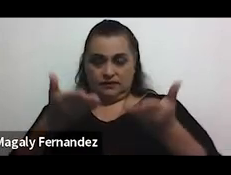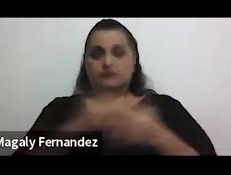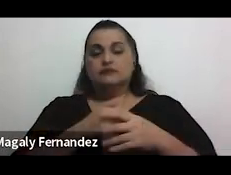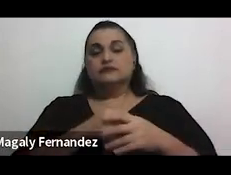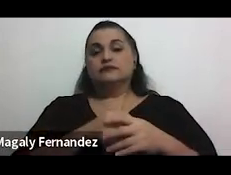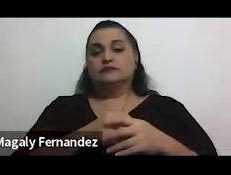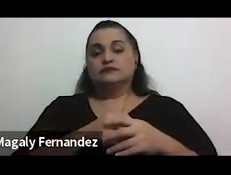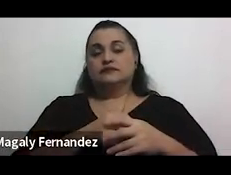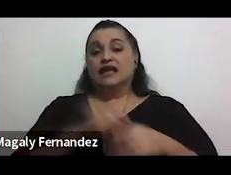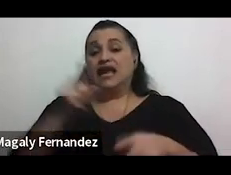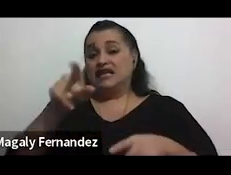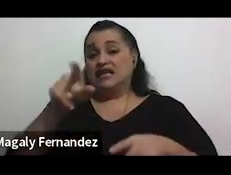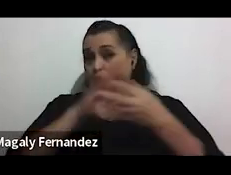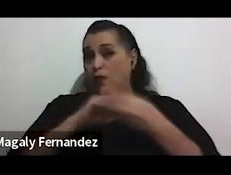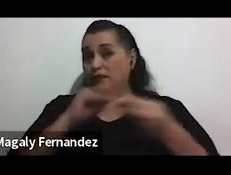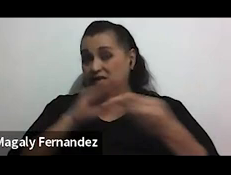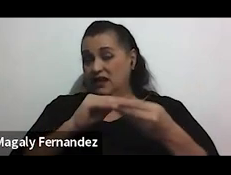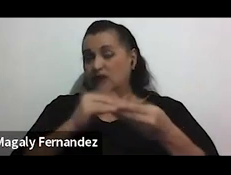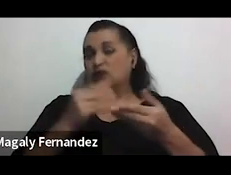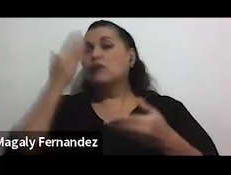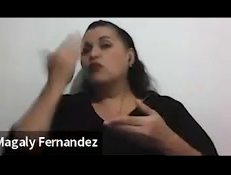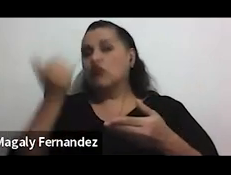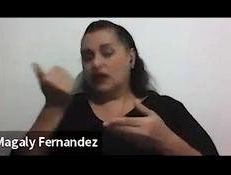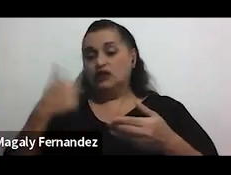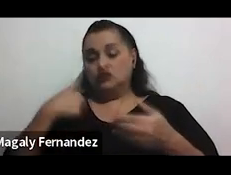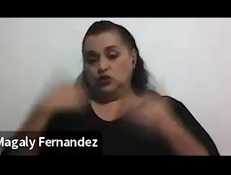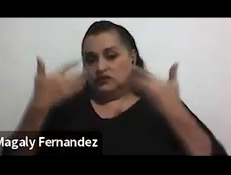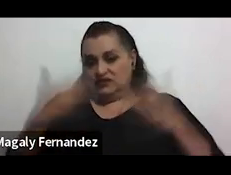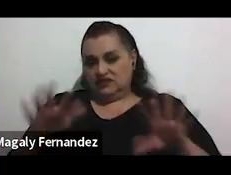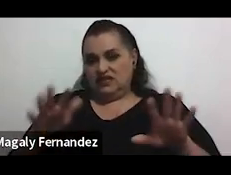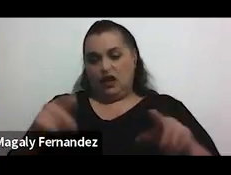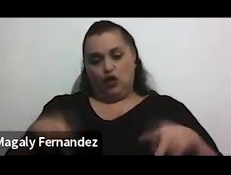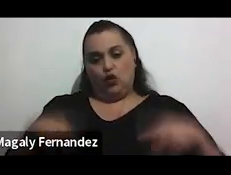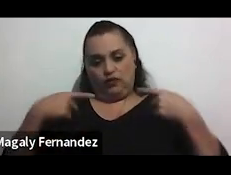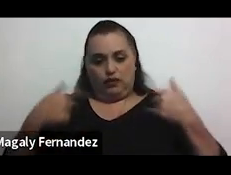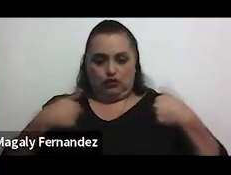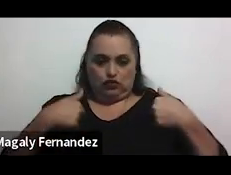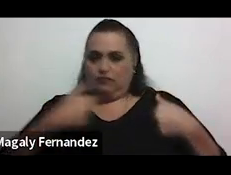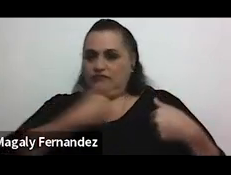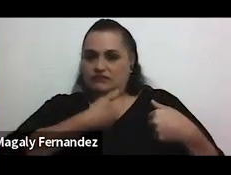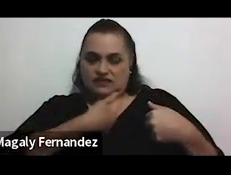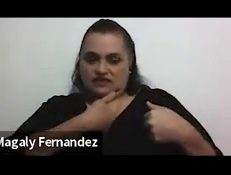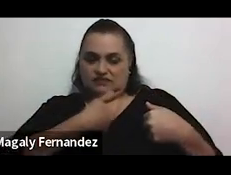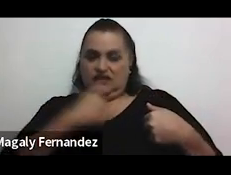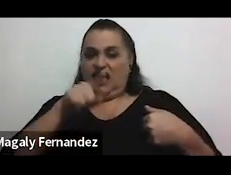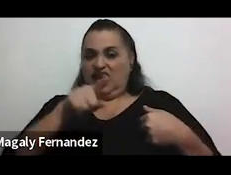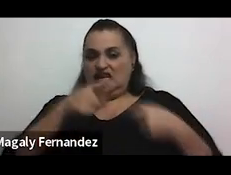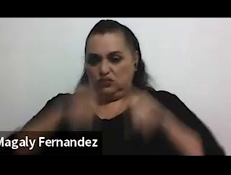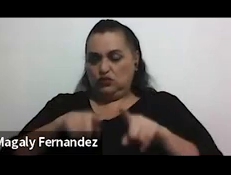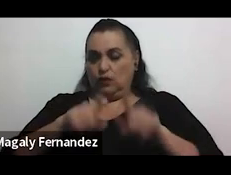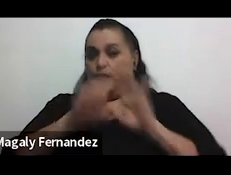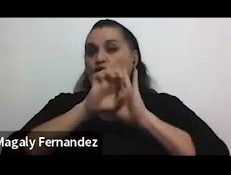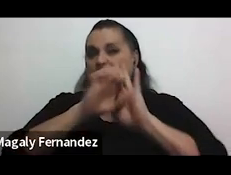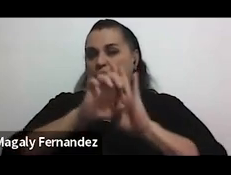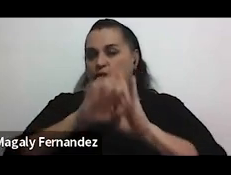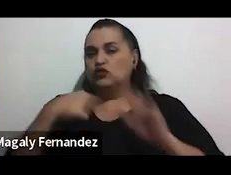licenciada ese comentario es porque digamos yo ya lo estoy viviendo en carne propia esto por ejemplo de que como